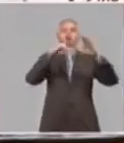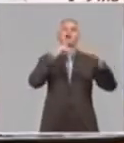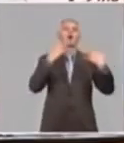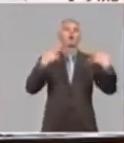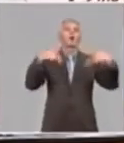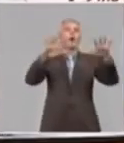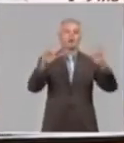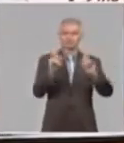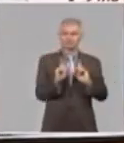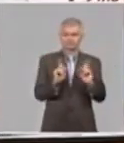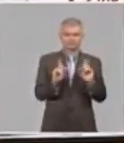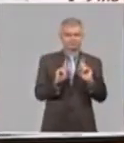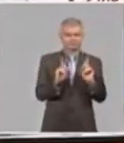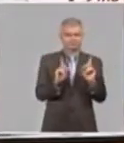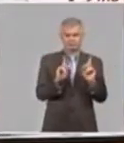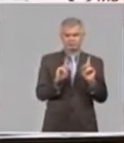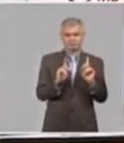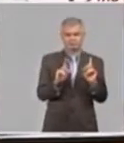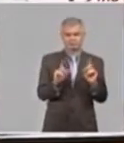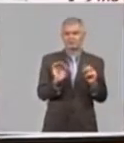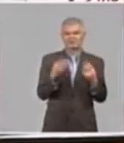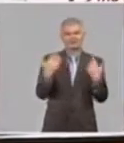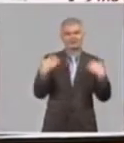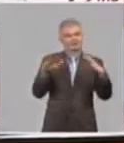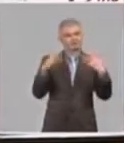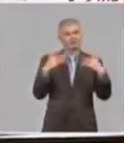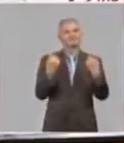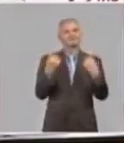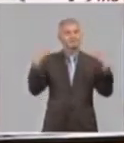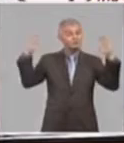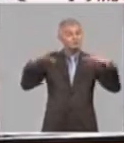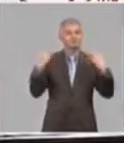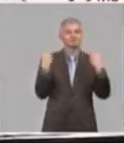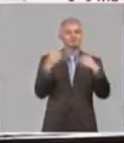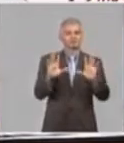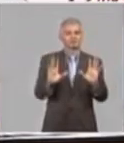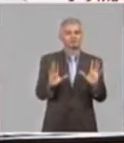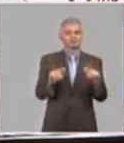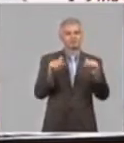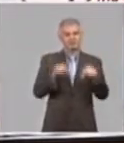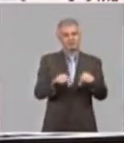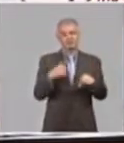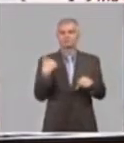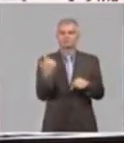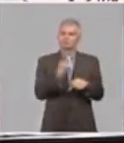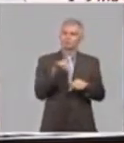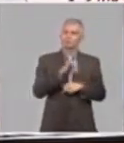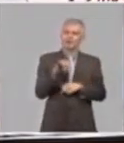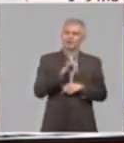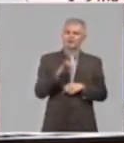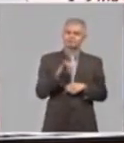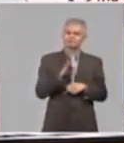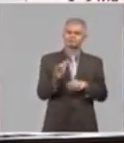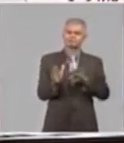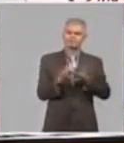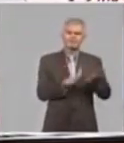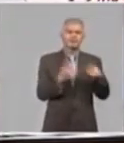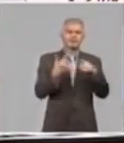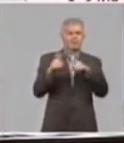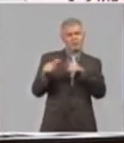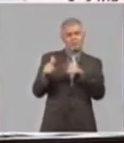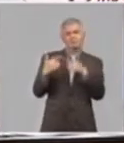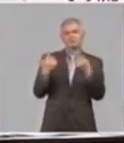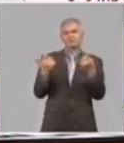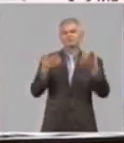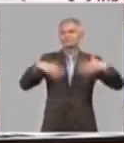Quiero decir, finalmente, que nosotros también estamos en la observación del clima, viendo cómo se comportan